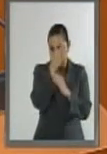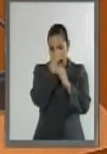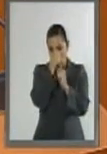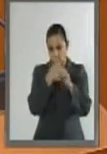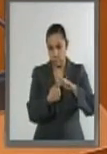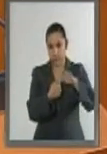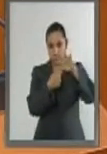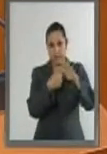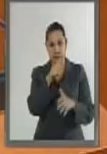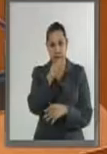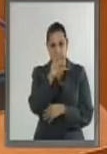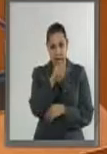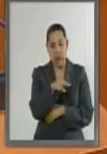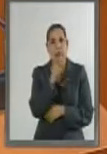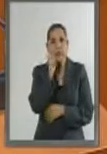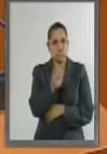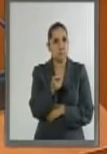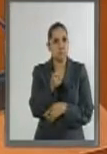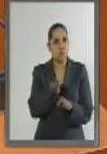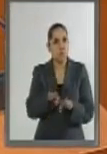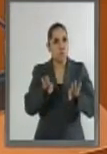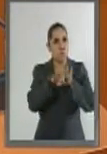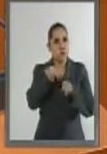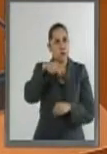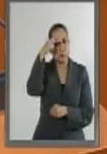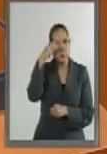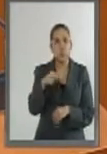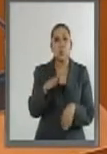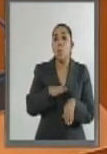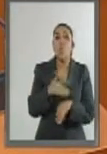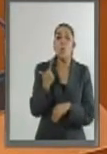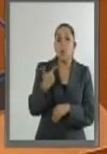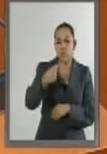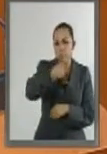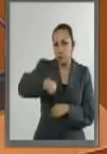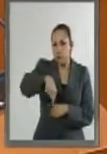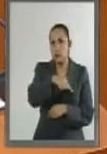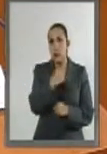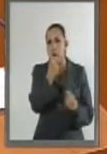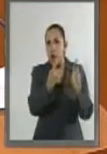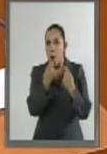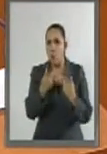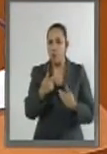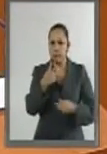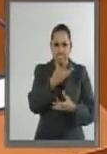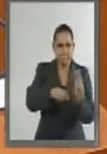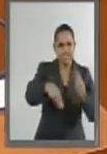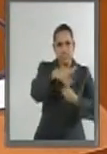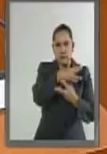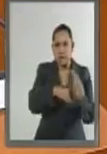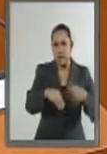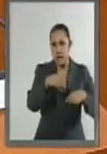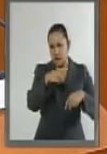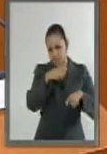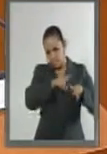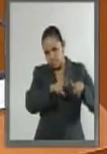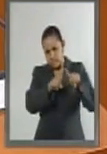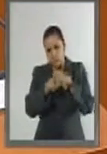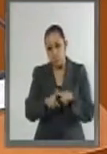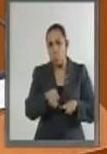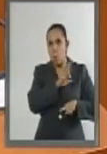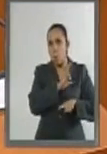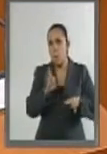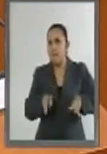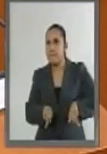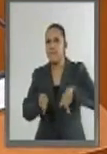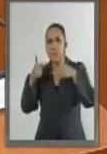hemos logrado consolidar un sector exportador altamente competitivo. Hoy en día